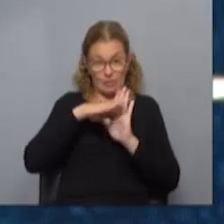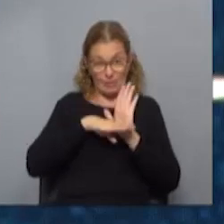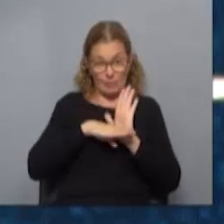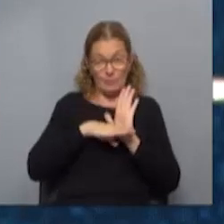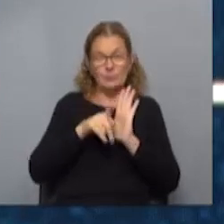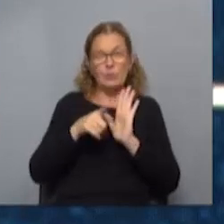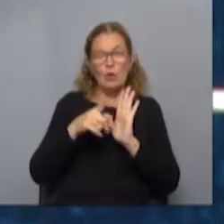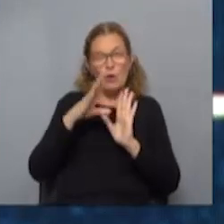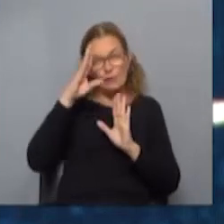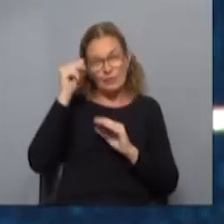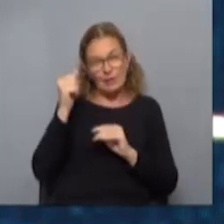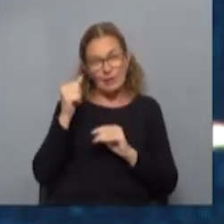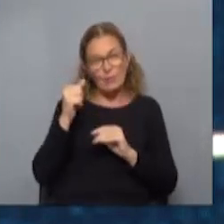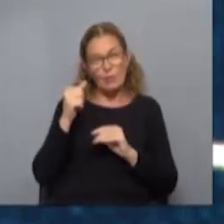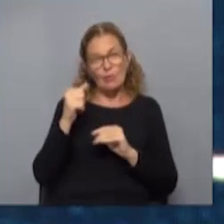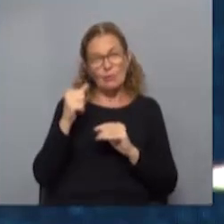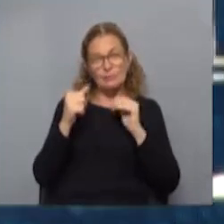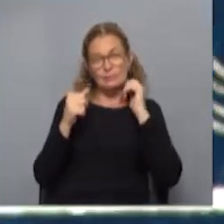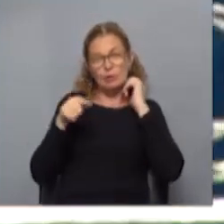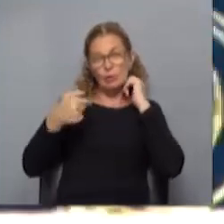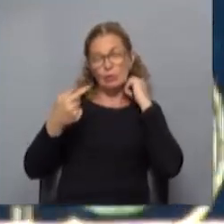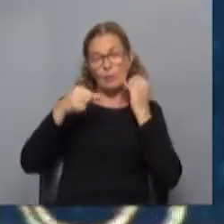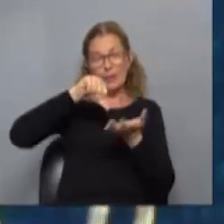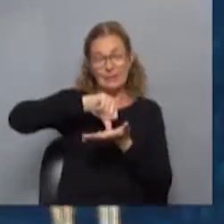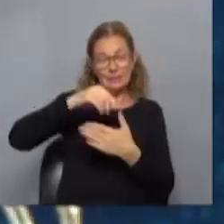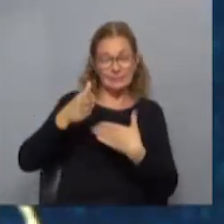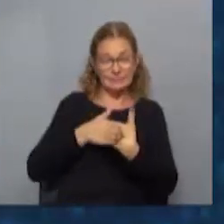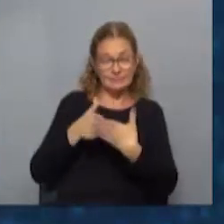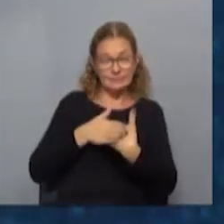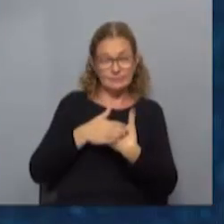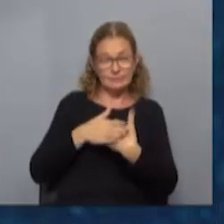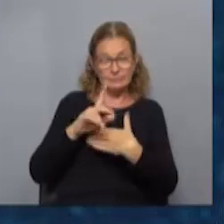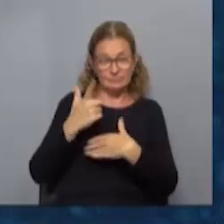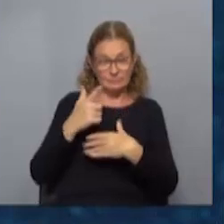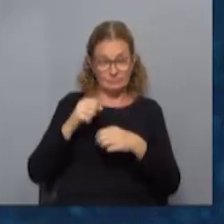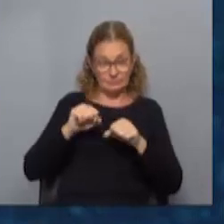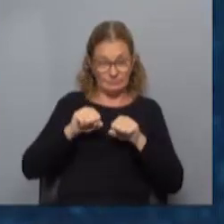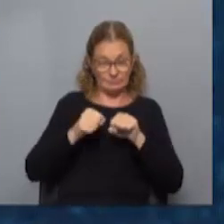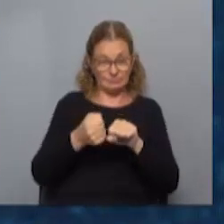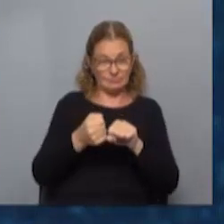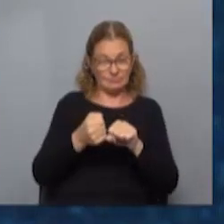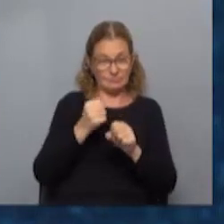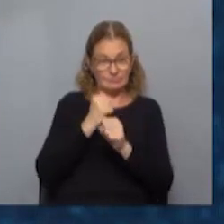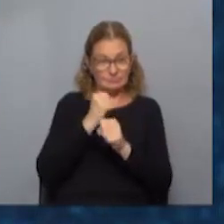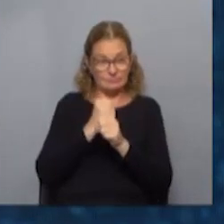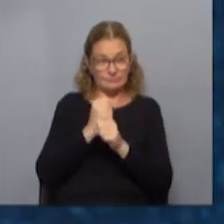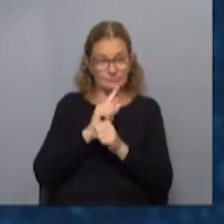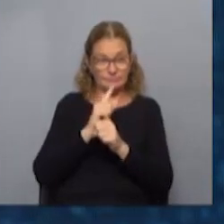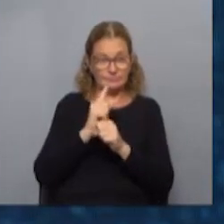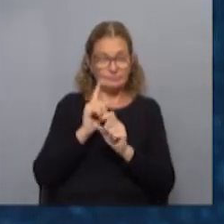olvidemos, nosotros tuvimos consultas del exterior, de países de la región, que al no tener ese seguro de desempleo, que no es un logro que